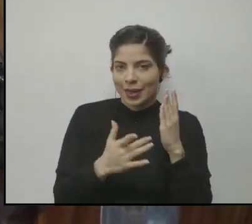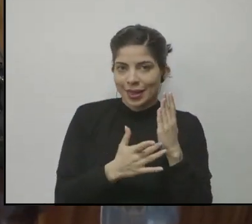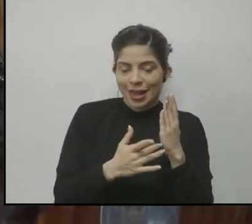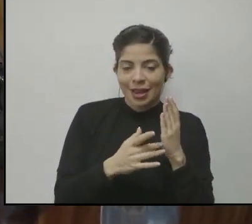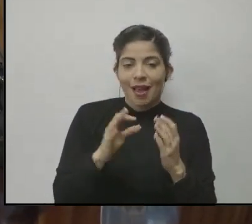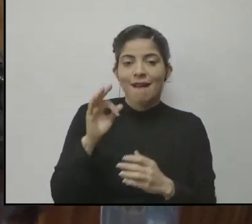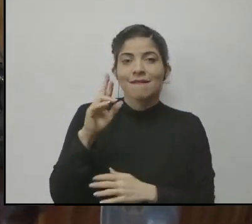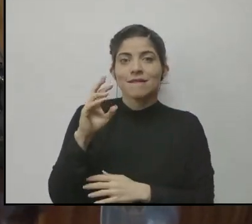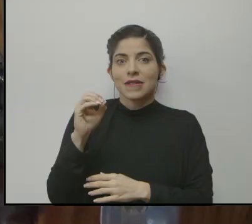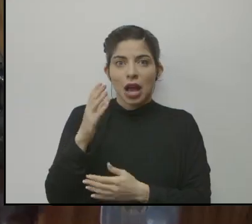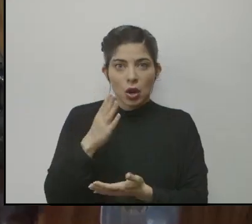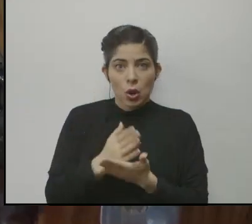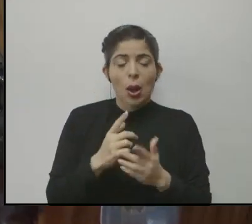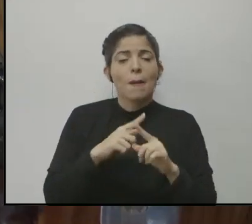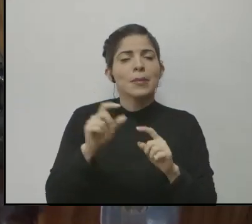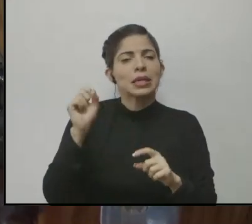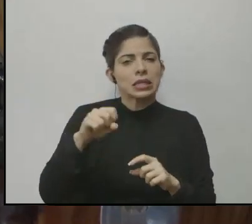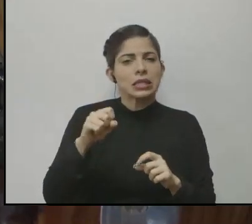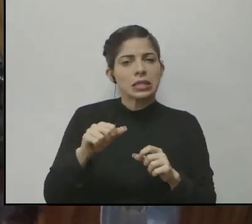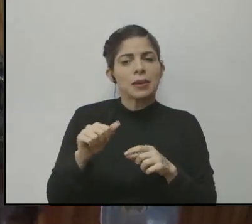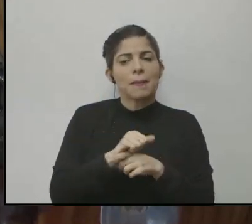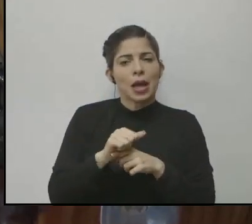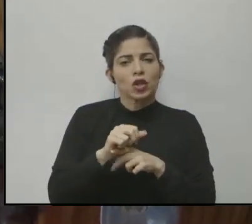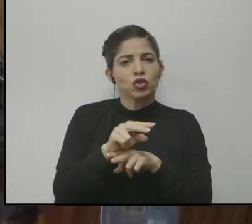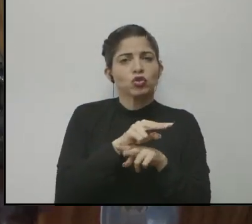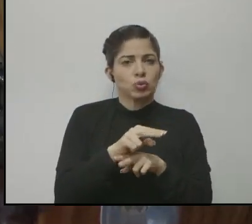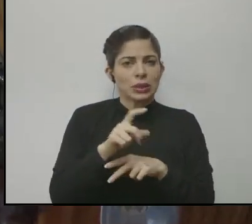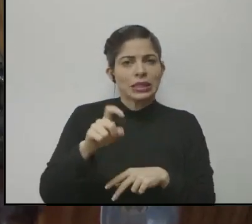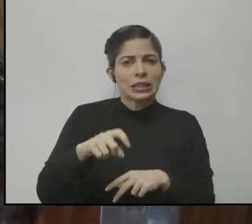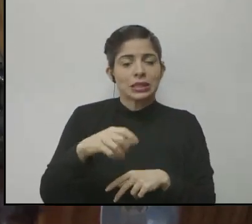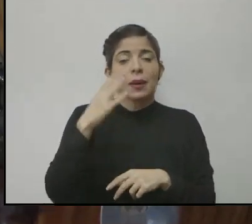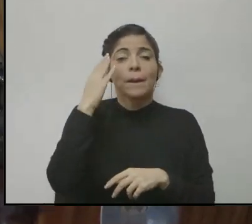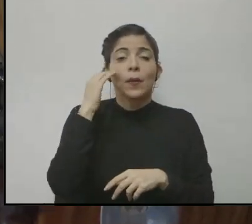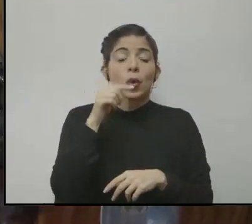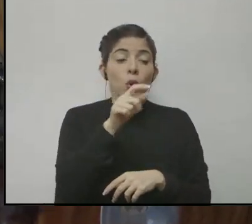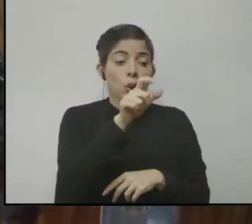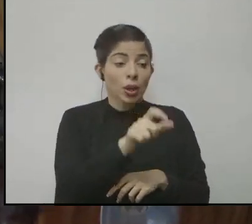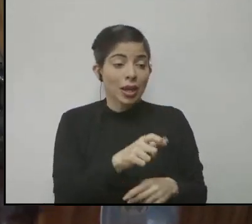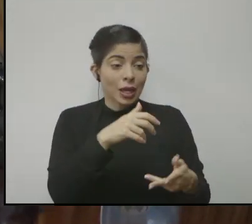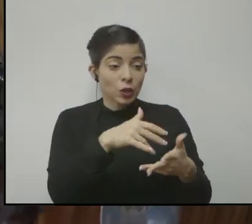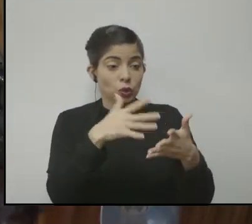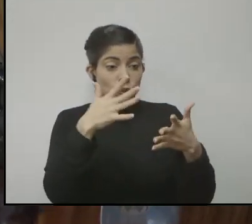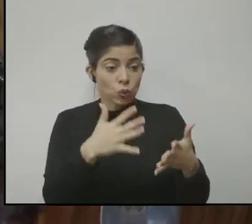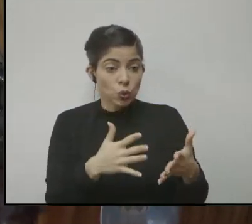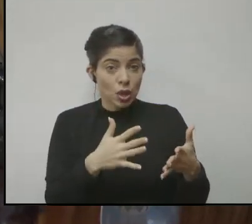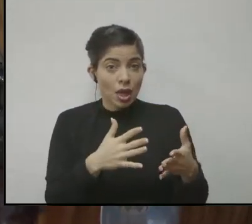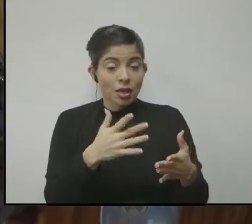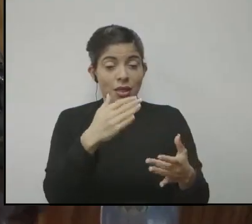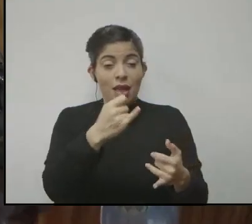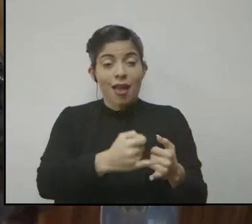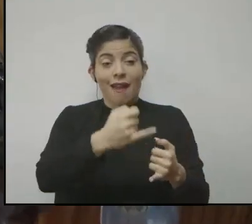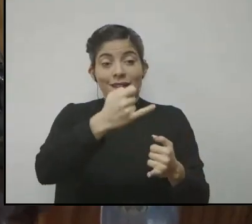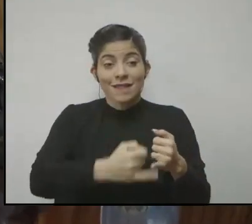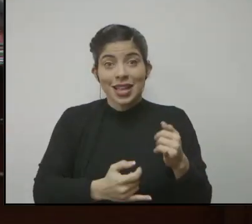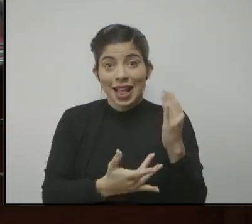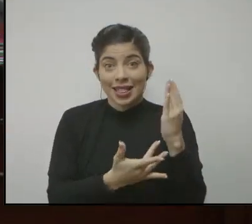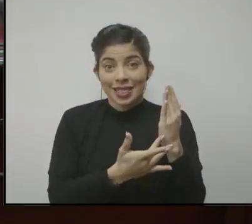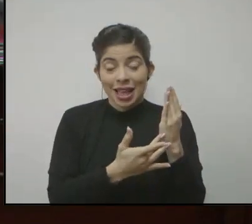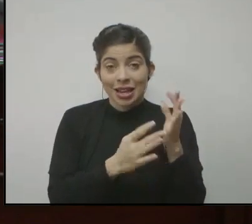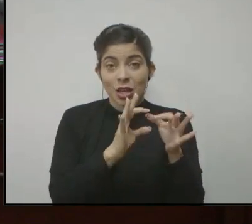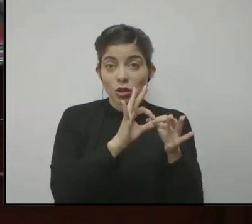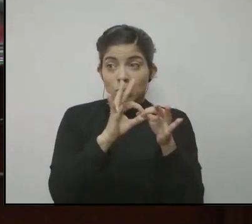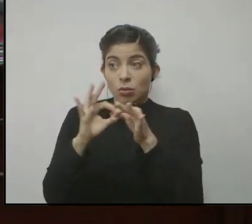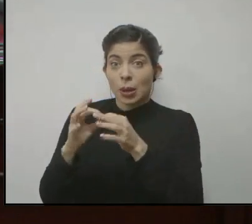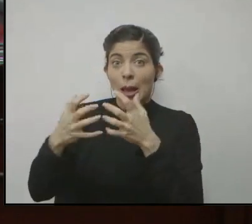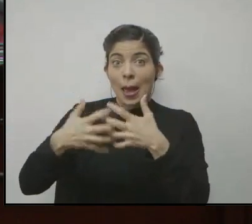las pruebas de FARO, pero sí quisimos mantener la práctica supervisada porque ese vínculo del estudiante al final de la educación técnica con la